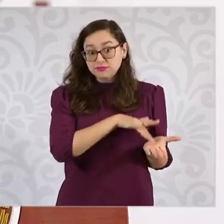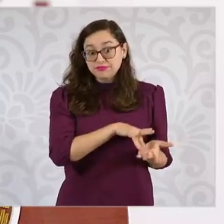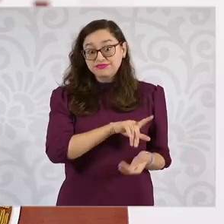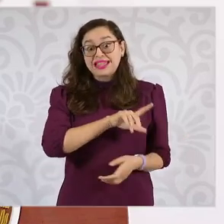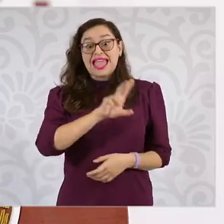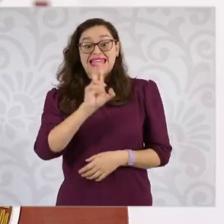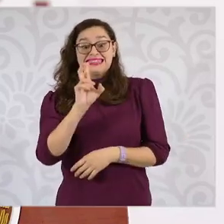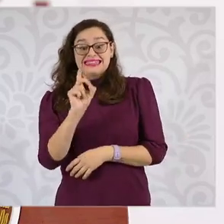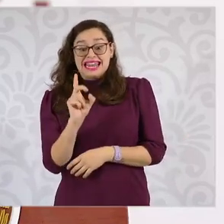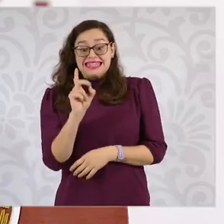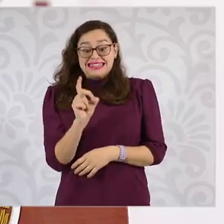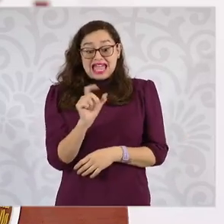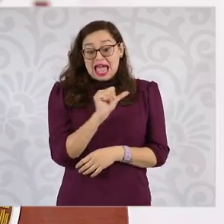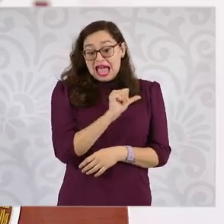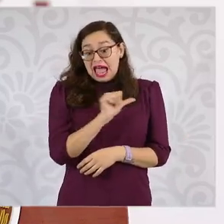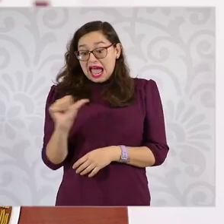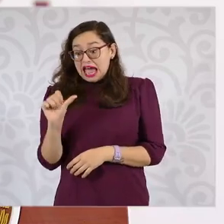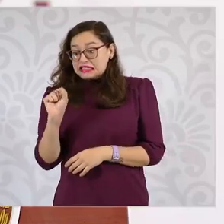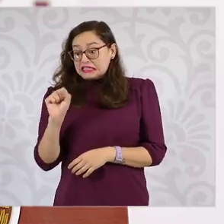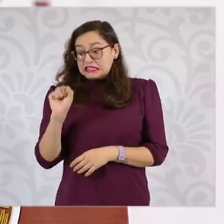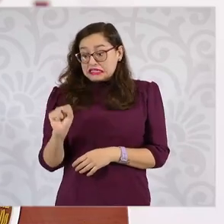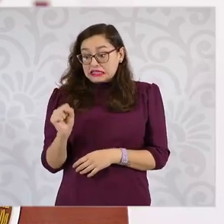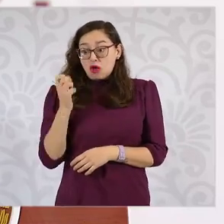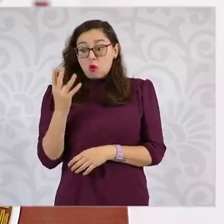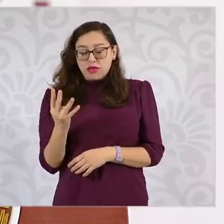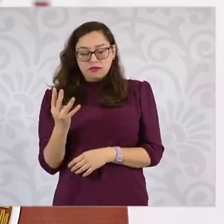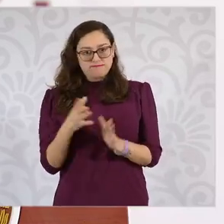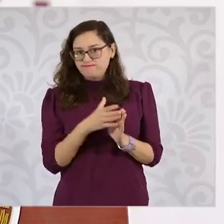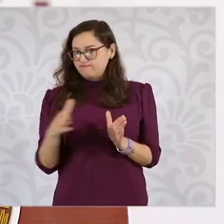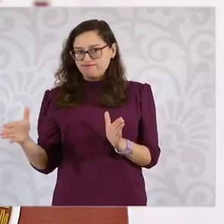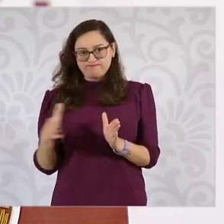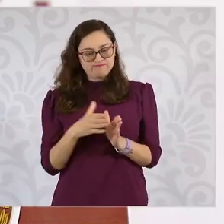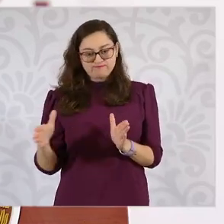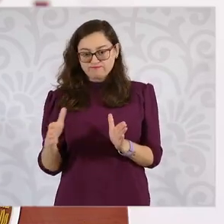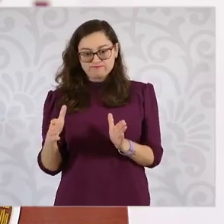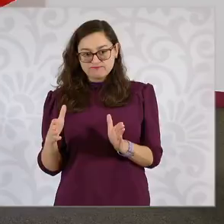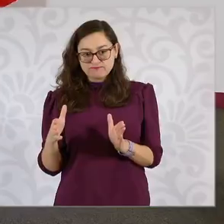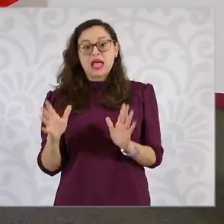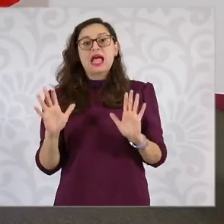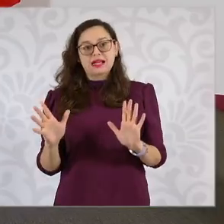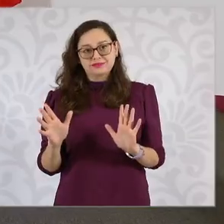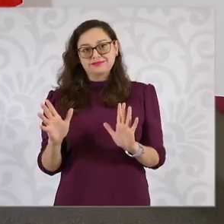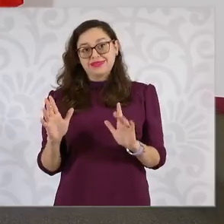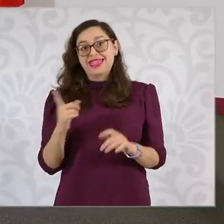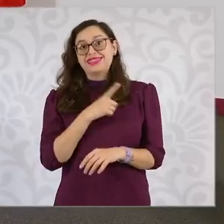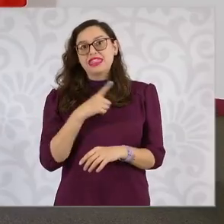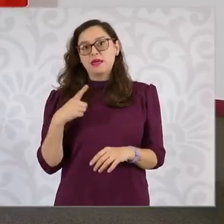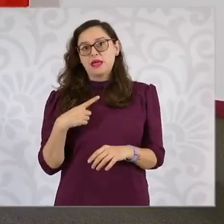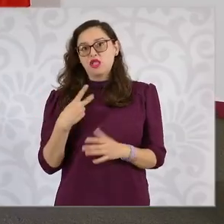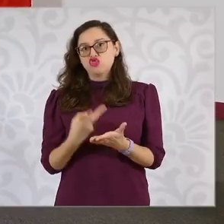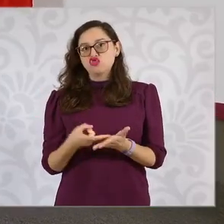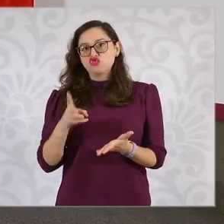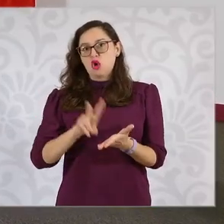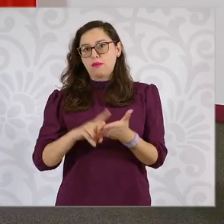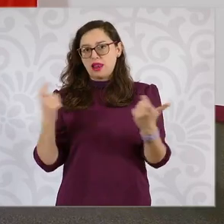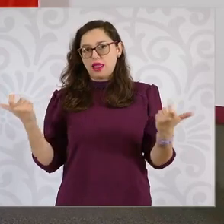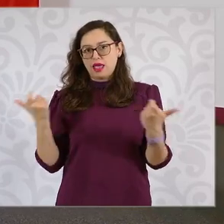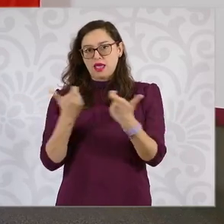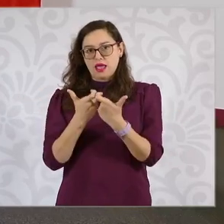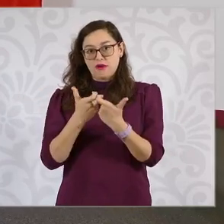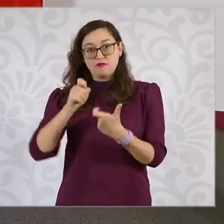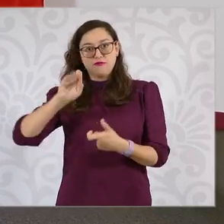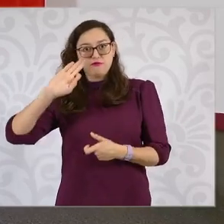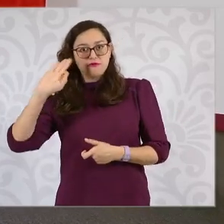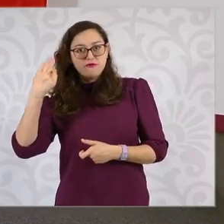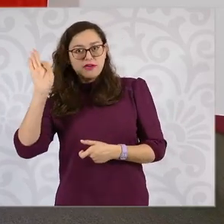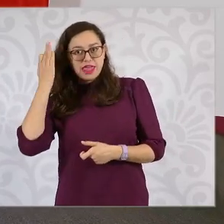hay una participación dual. Por ejemplo, cuando era jefa de gobierno en la Ciudad de México firmamos